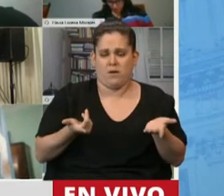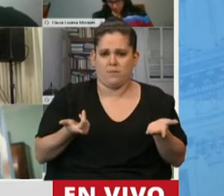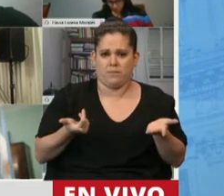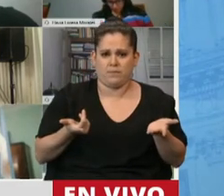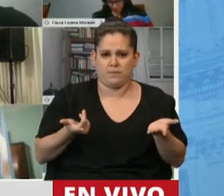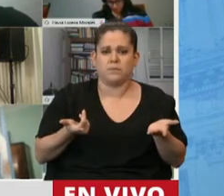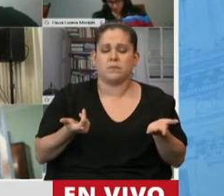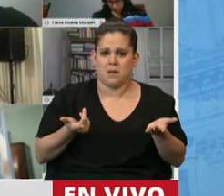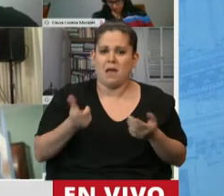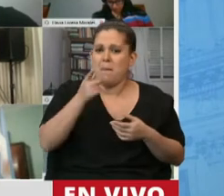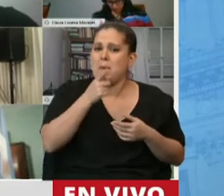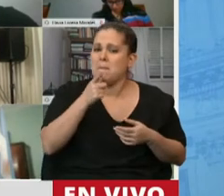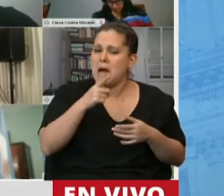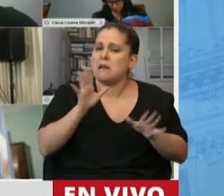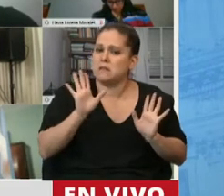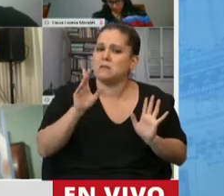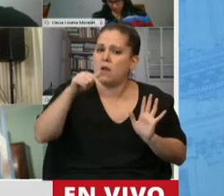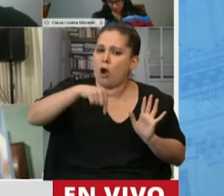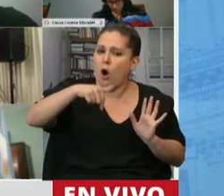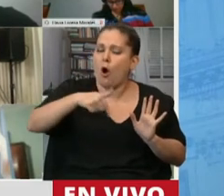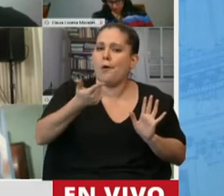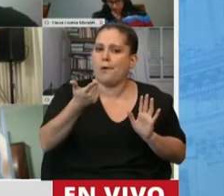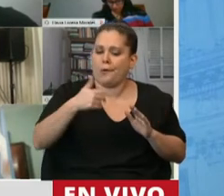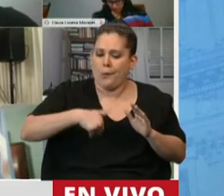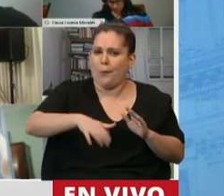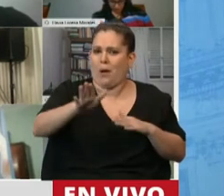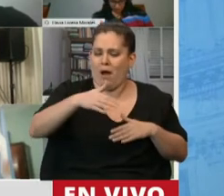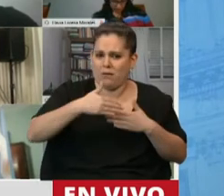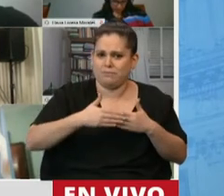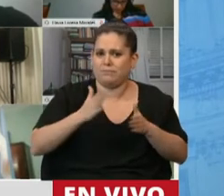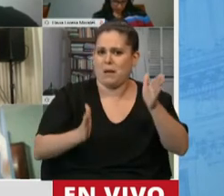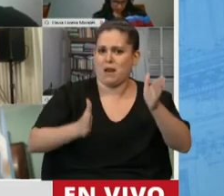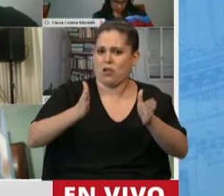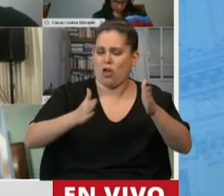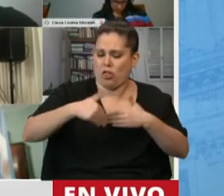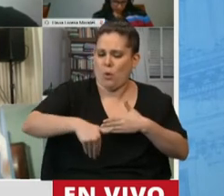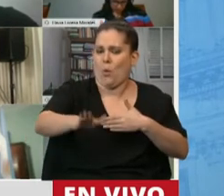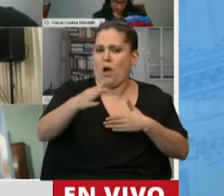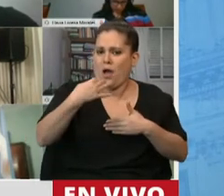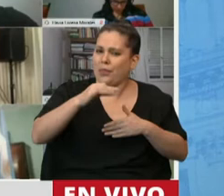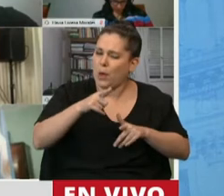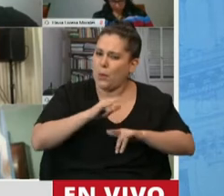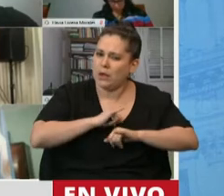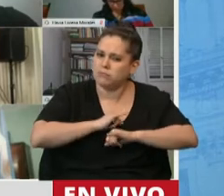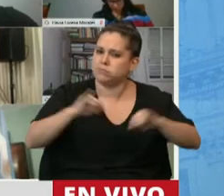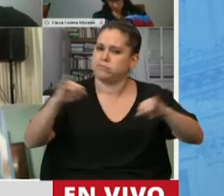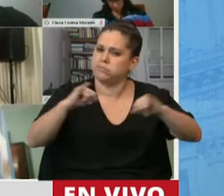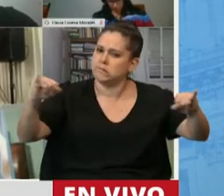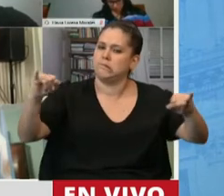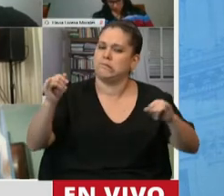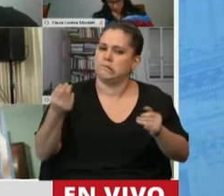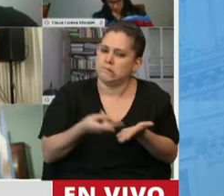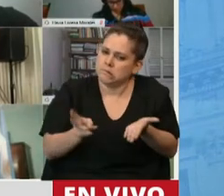y me parece que estamos entrando en una fase donde tenemos que unificar el mensaje y